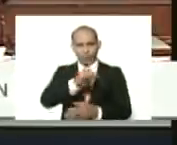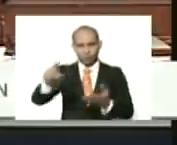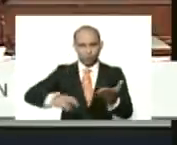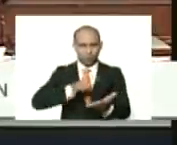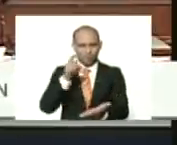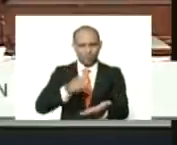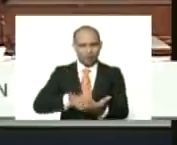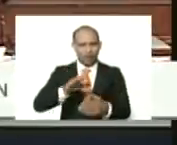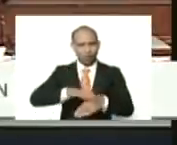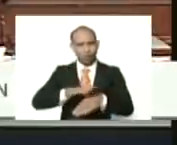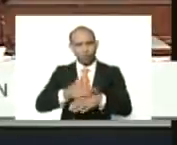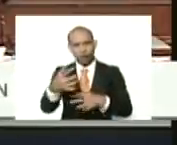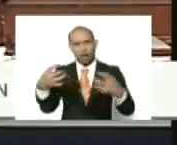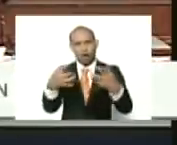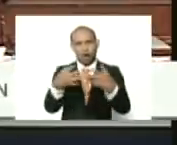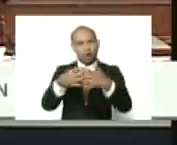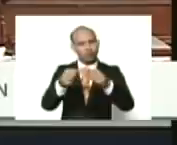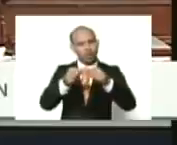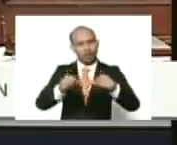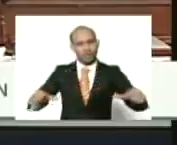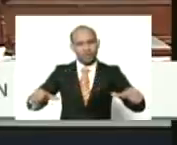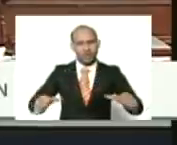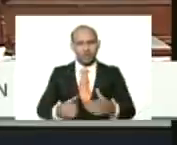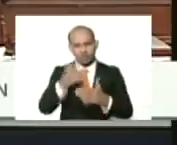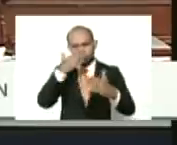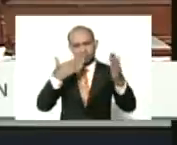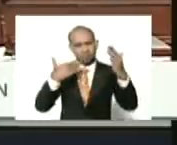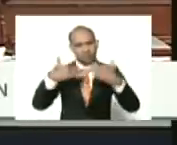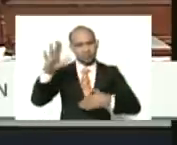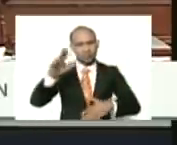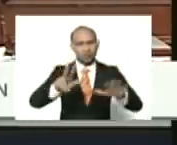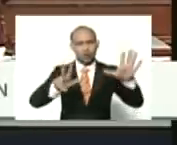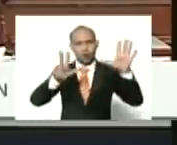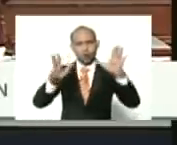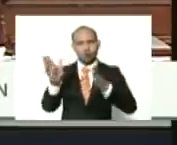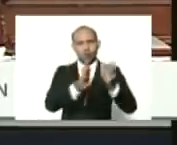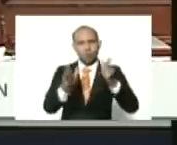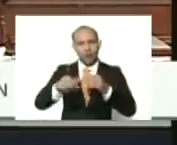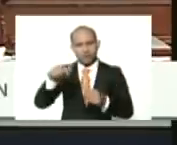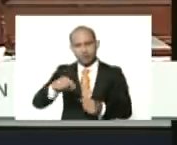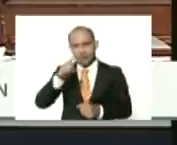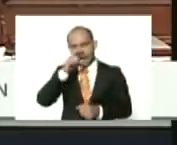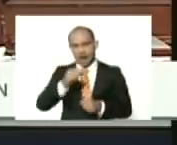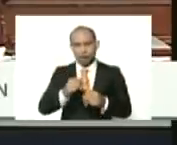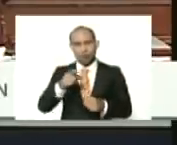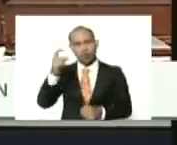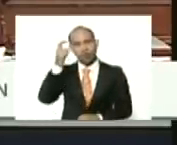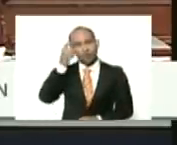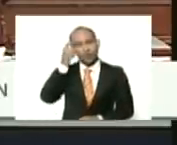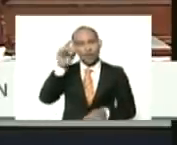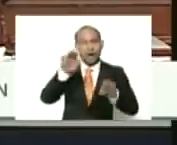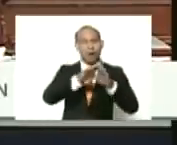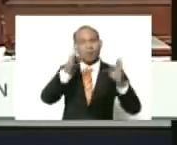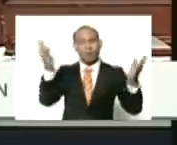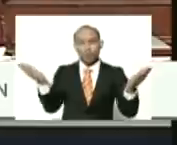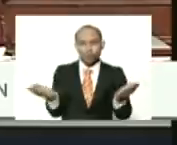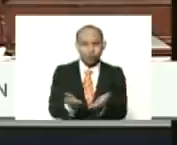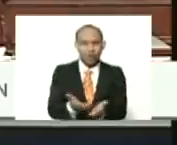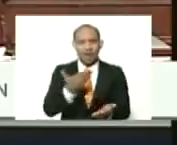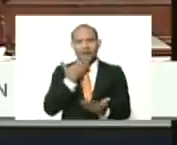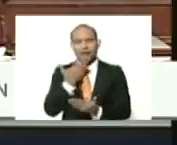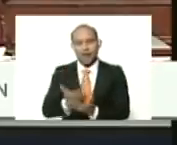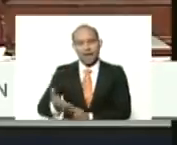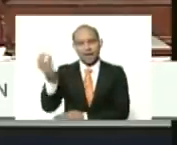porque, es una lucha, permanente, y el 8 de marzo, de cada año, es el día mundial, gracias, al